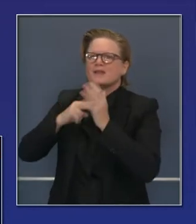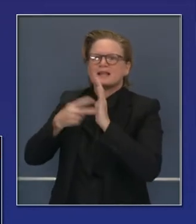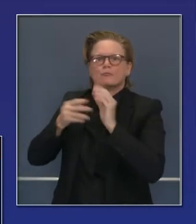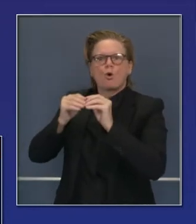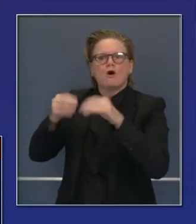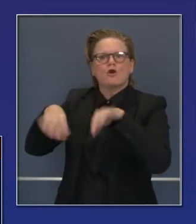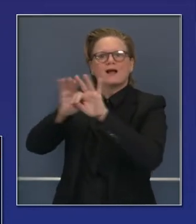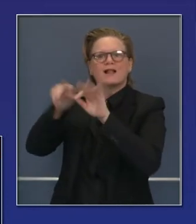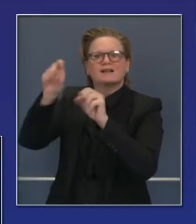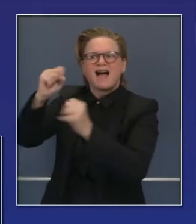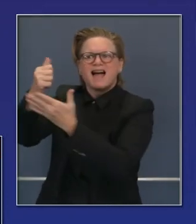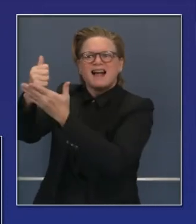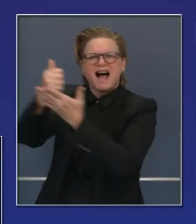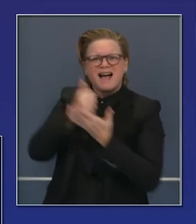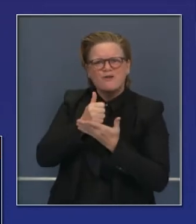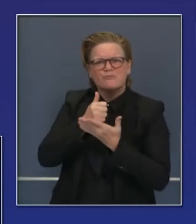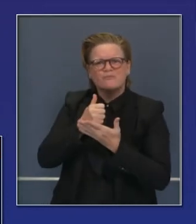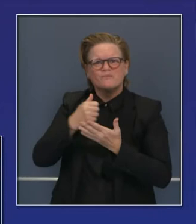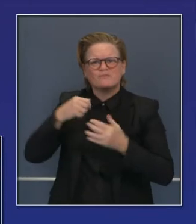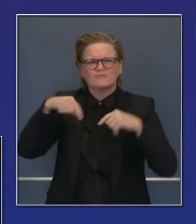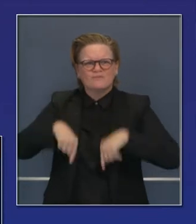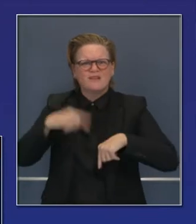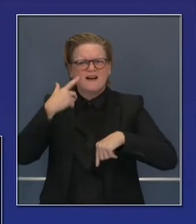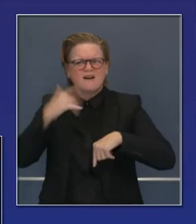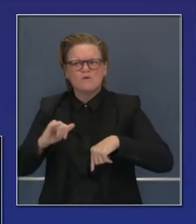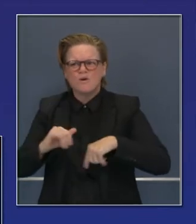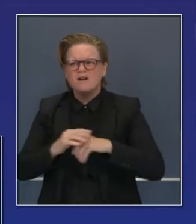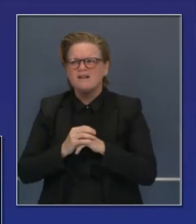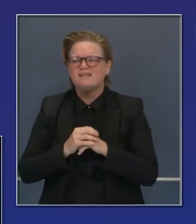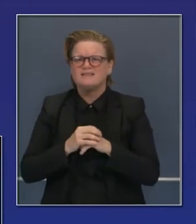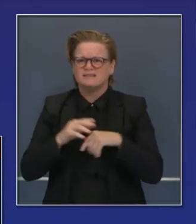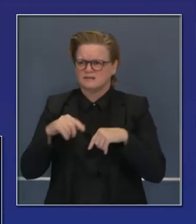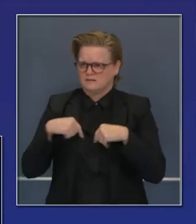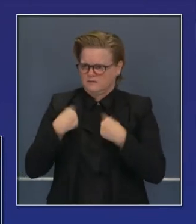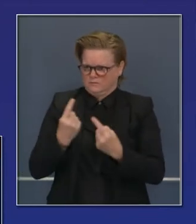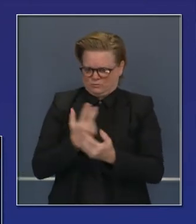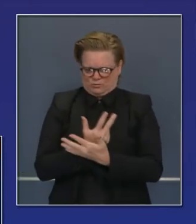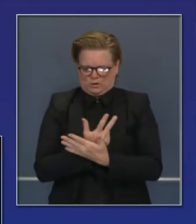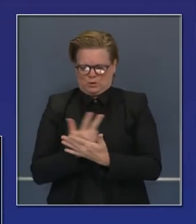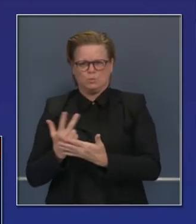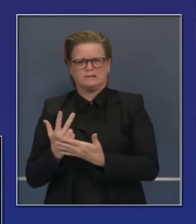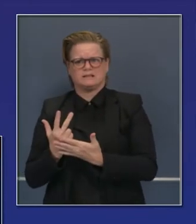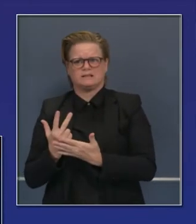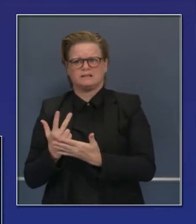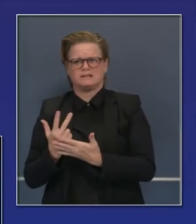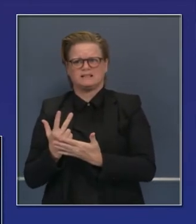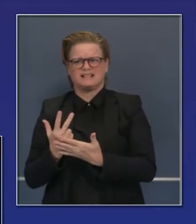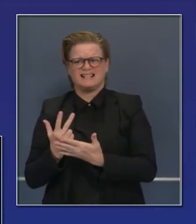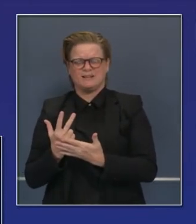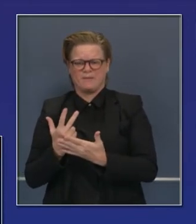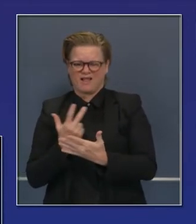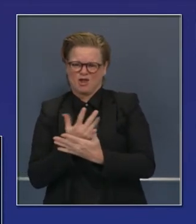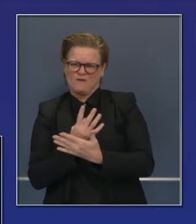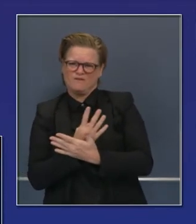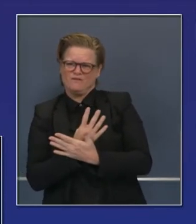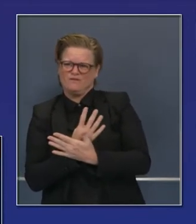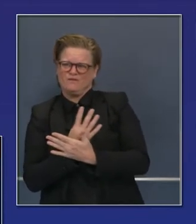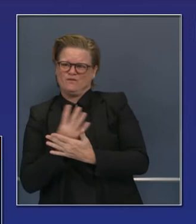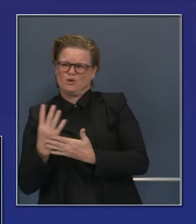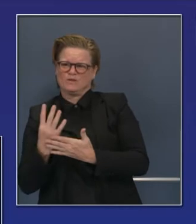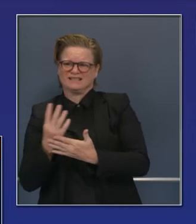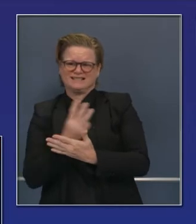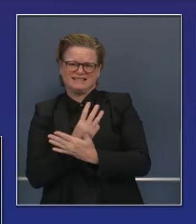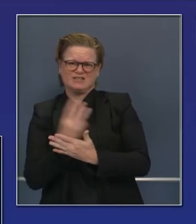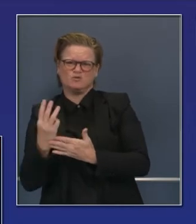crítico para muchos negocios en estos días y semanas que van a ser un reto tremendo para muchos de nosotros, tal vez